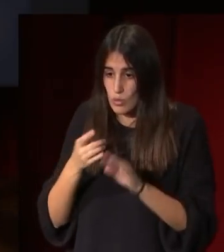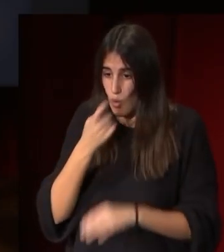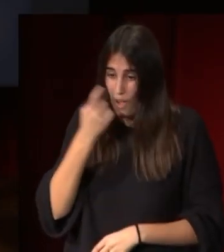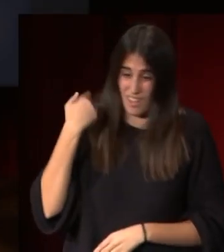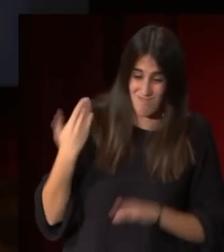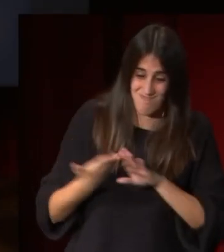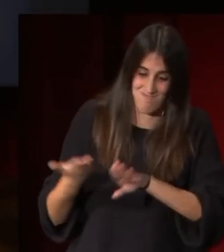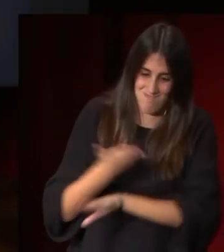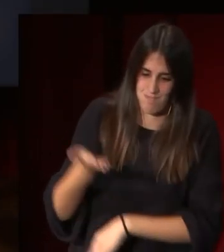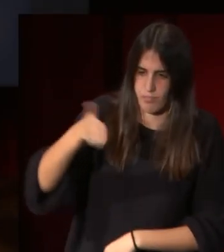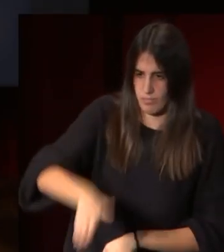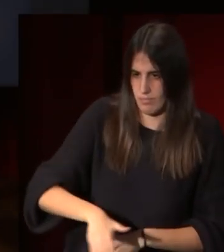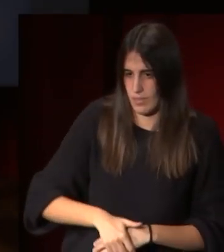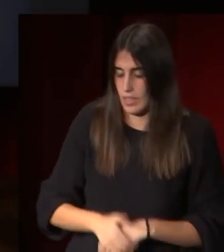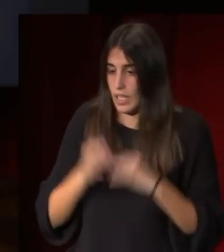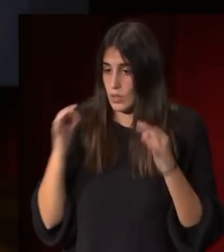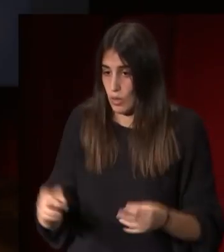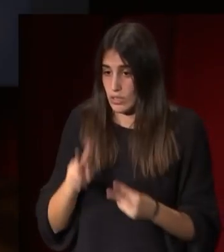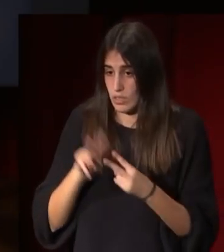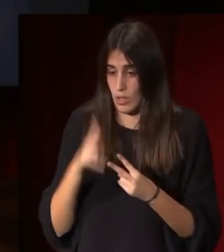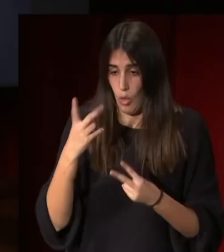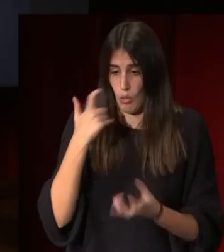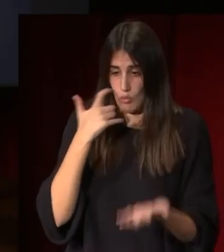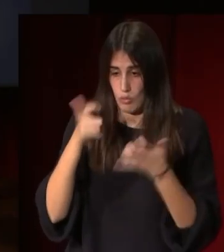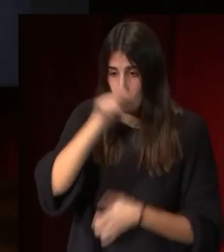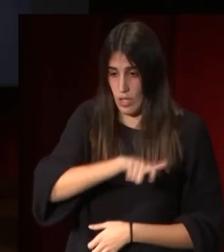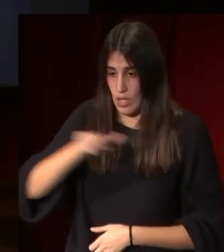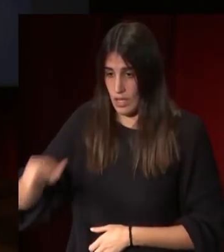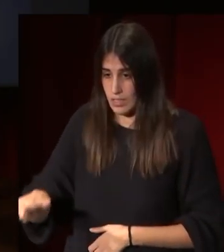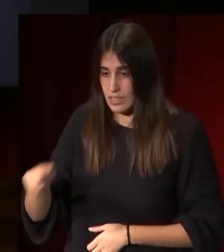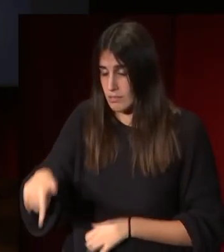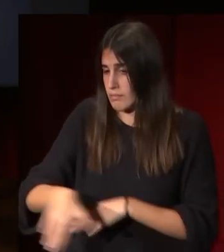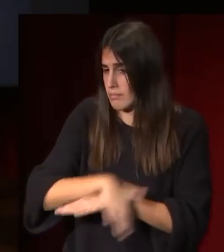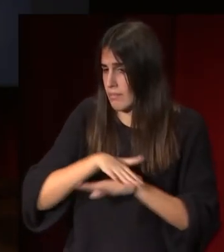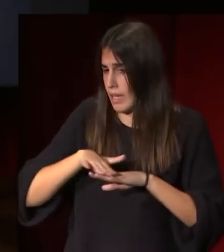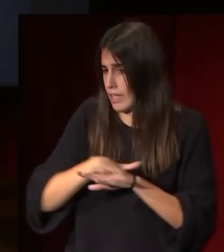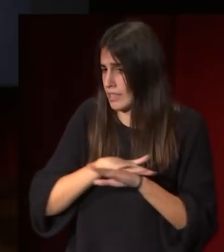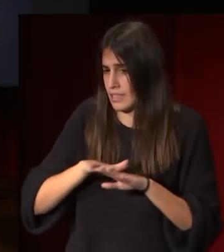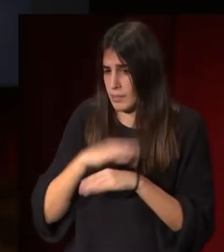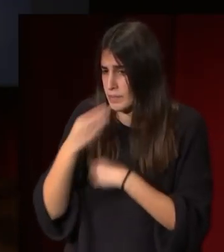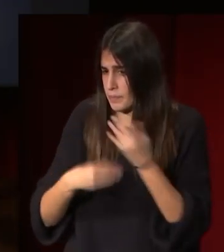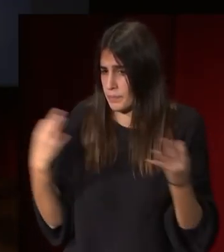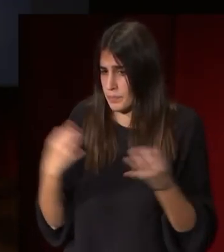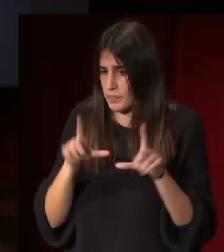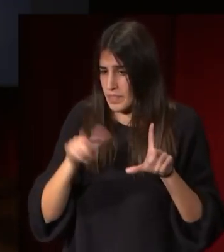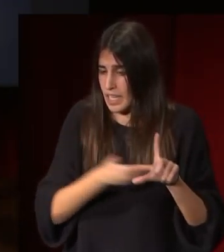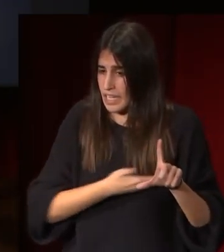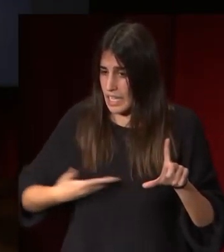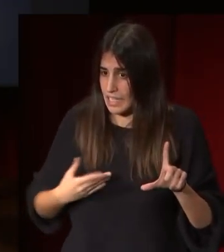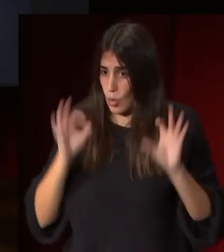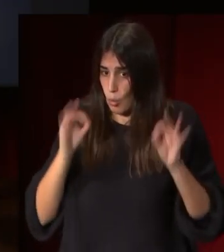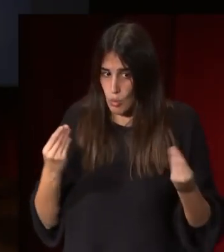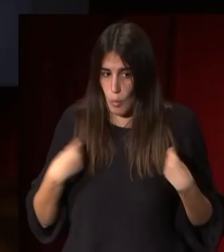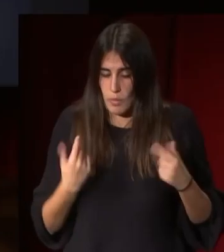y tanto Bernardo López como Álvarez Cubero básicamente se inspiraron en un retrato que se había hecho en vida